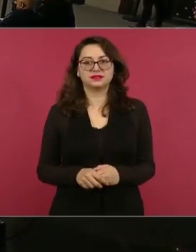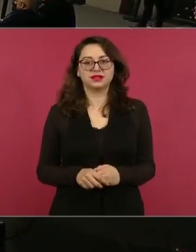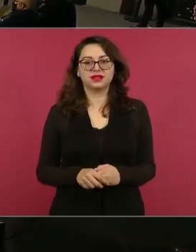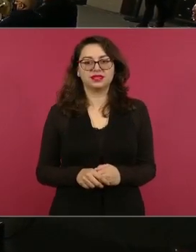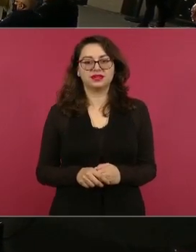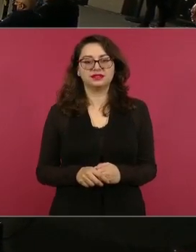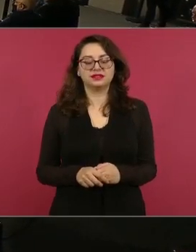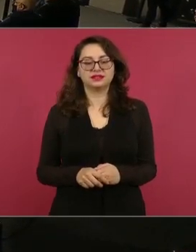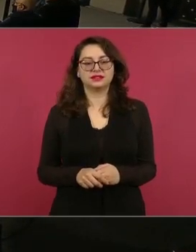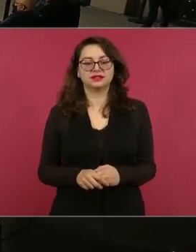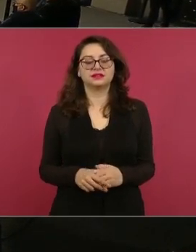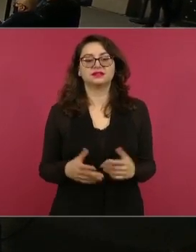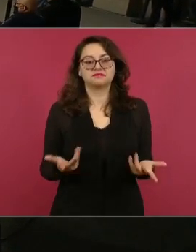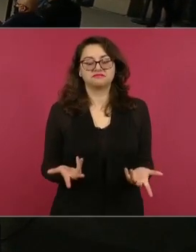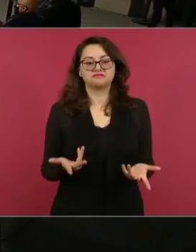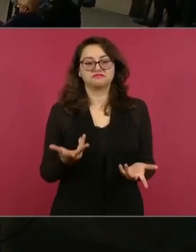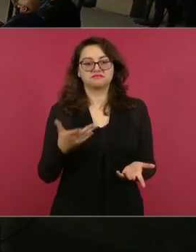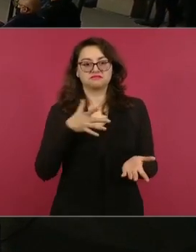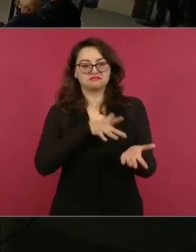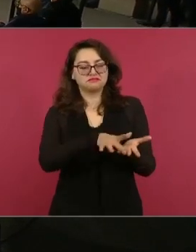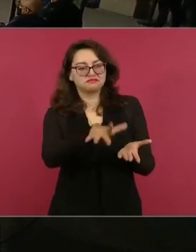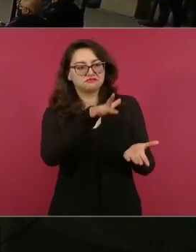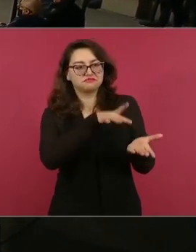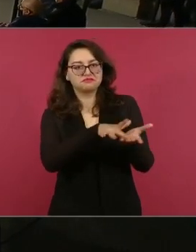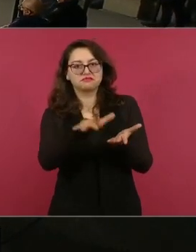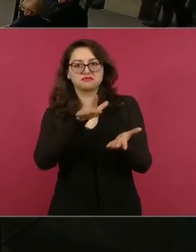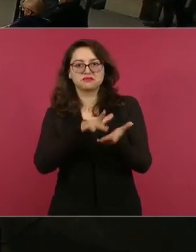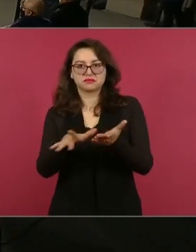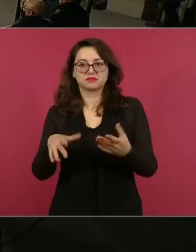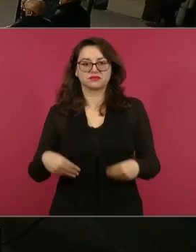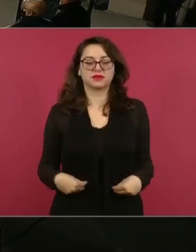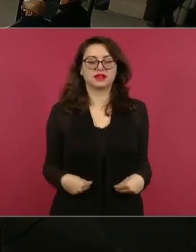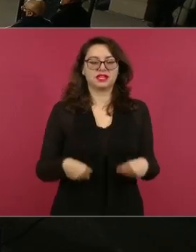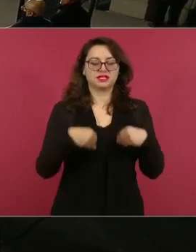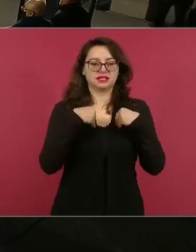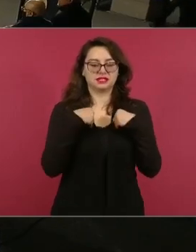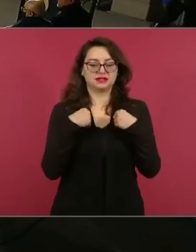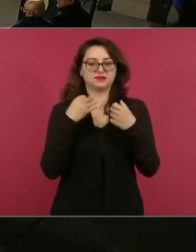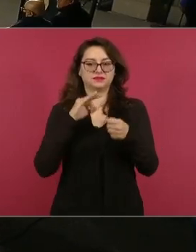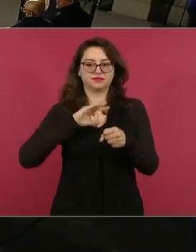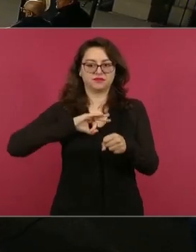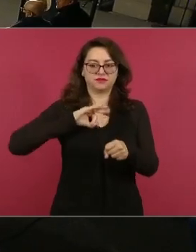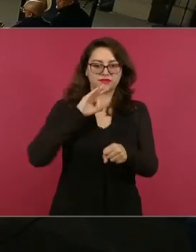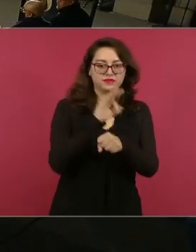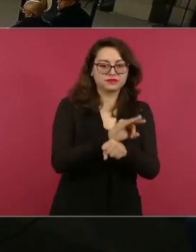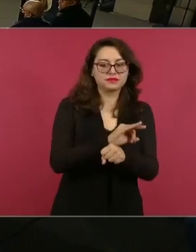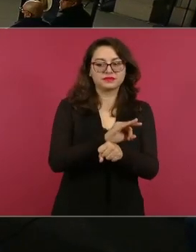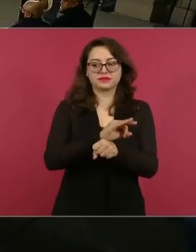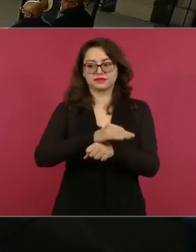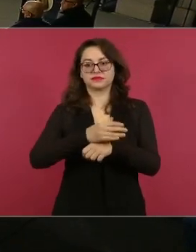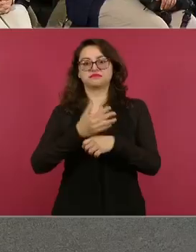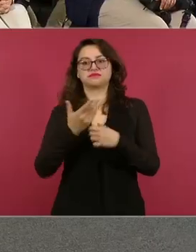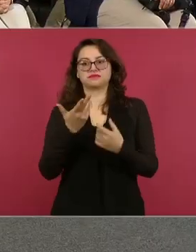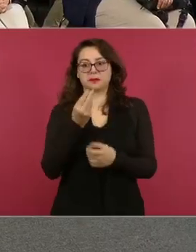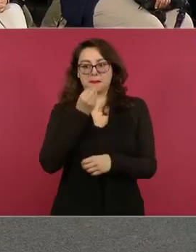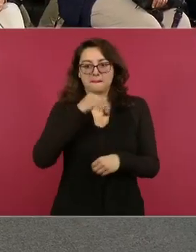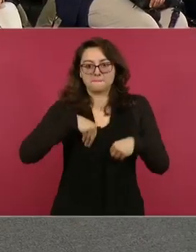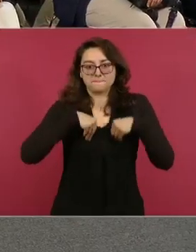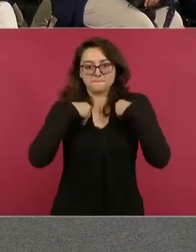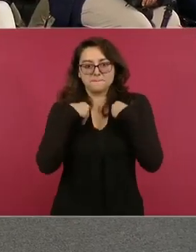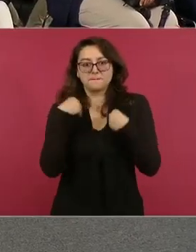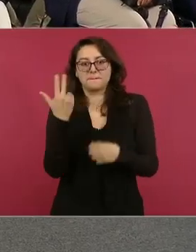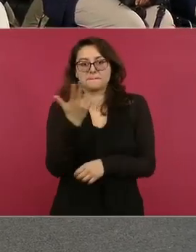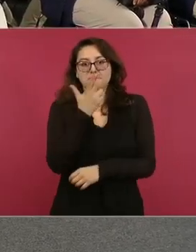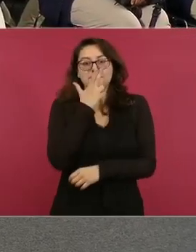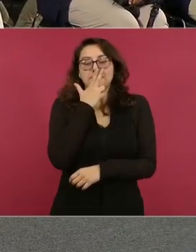apostar por la vida. Por eso nos da mucho